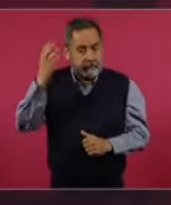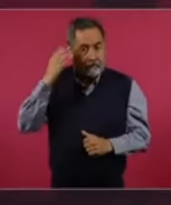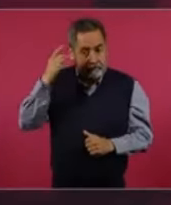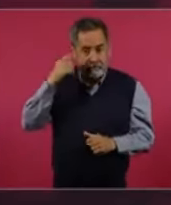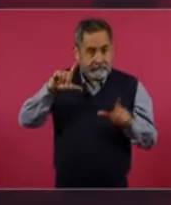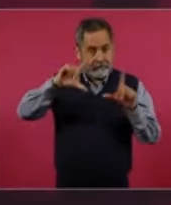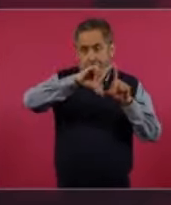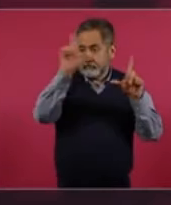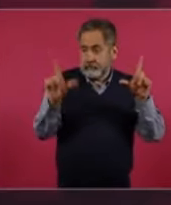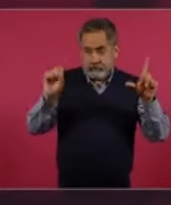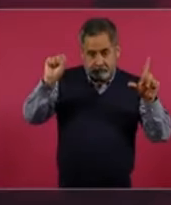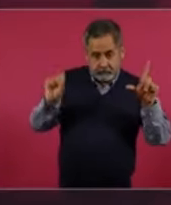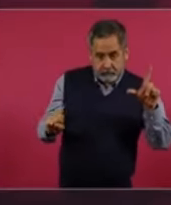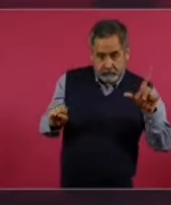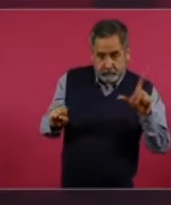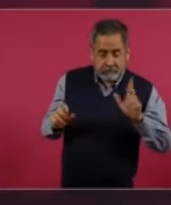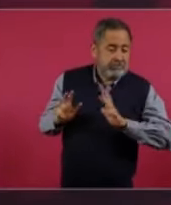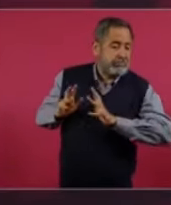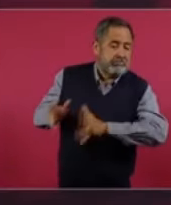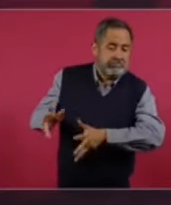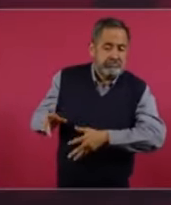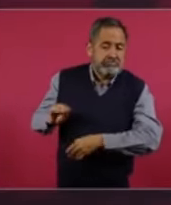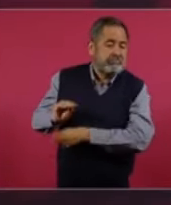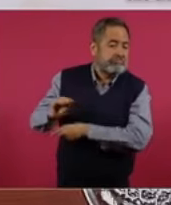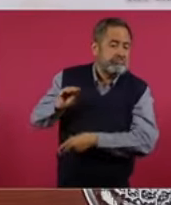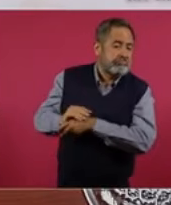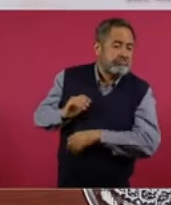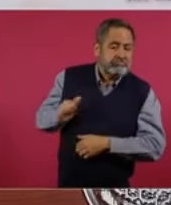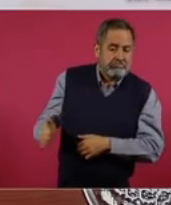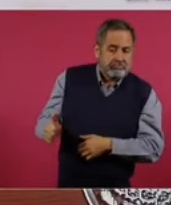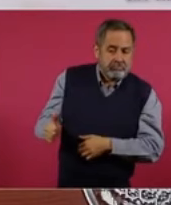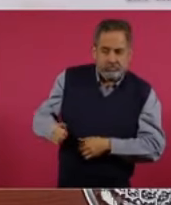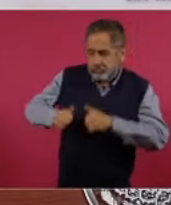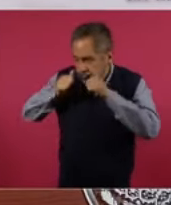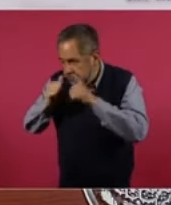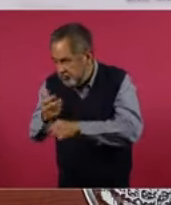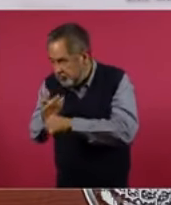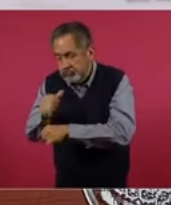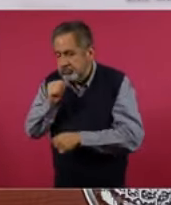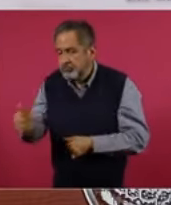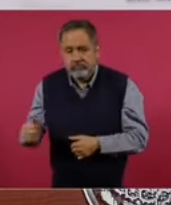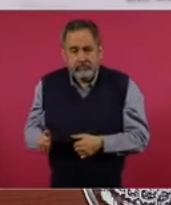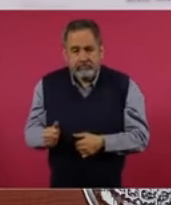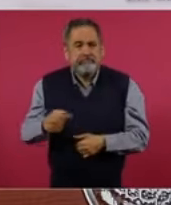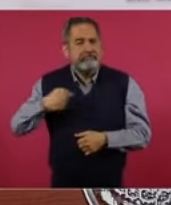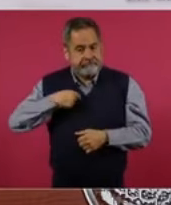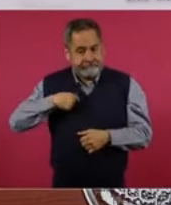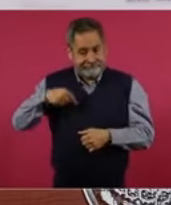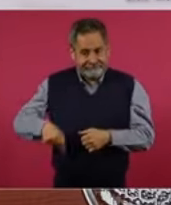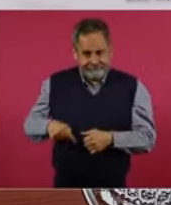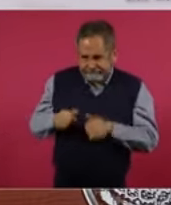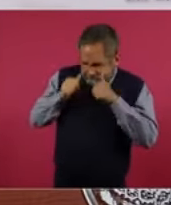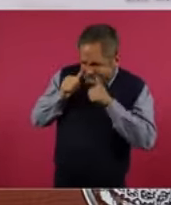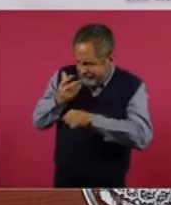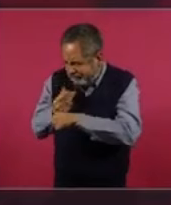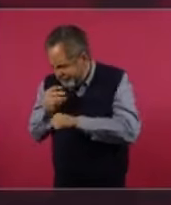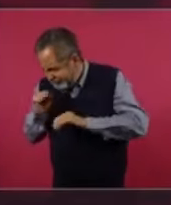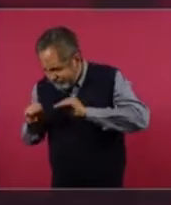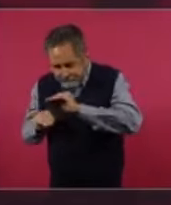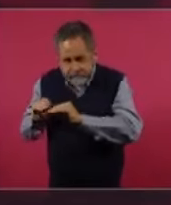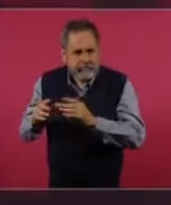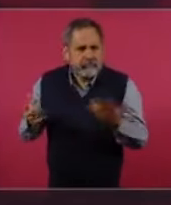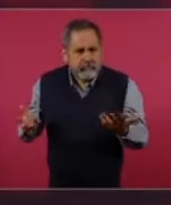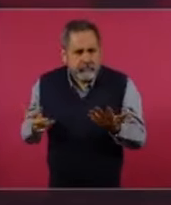el sureste por décadas, cómo se logró. Bueno, en general con los